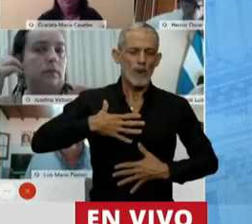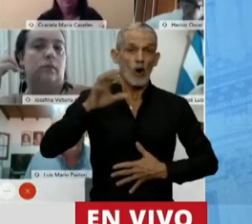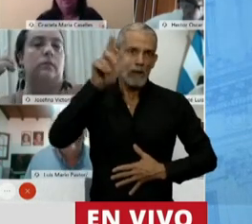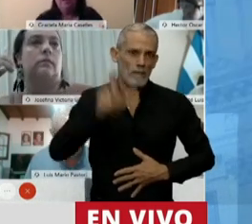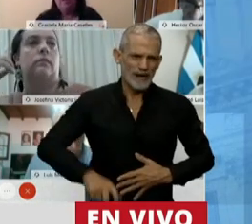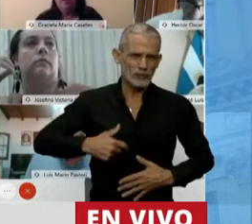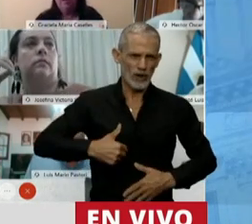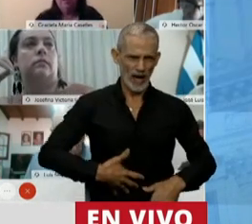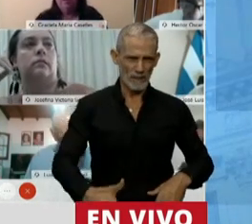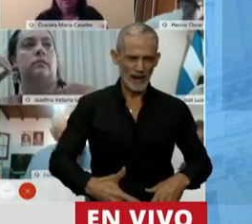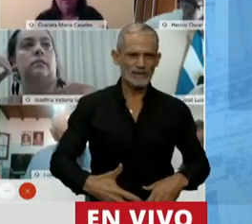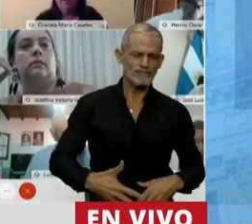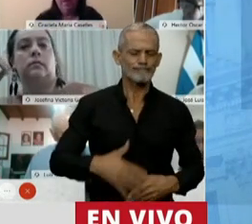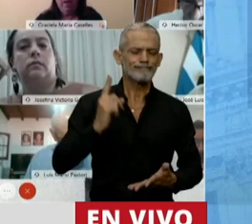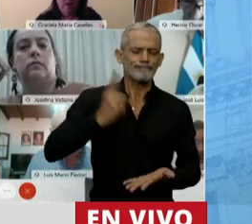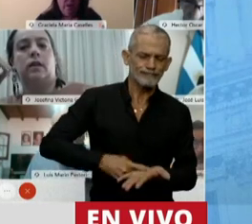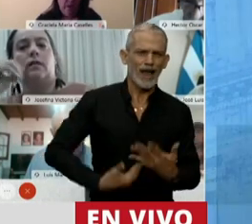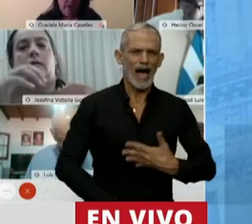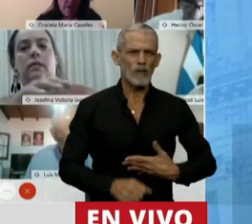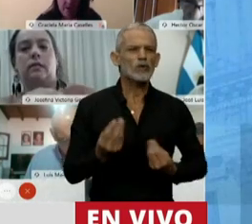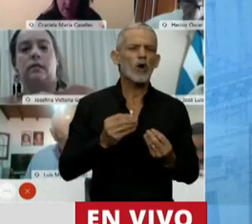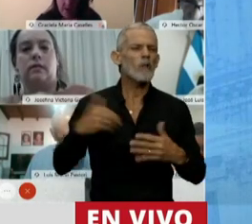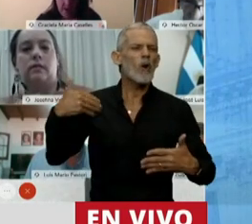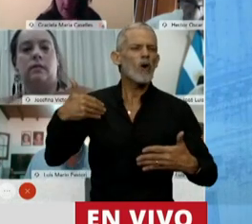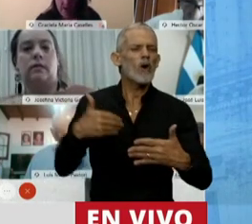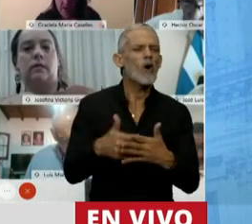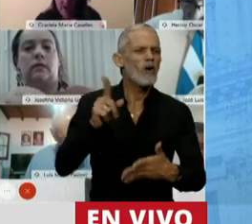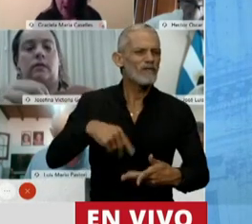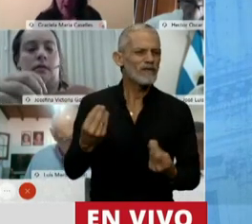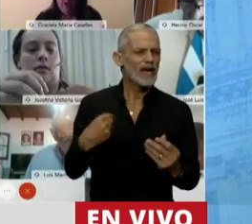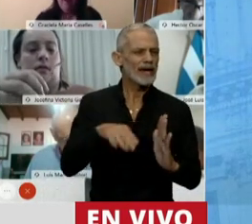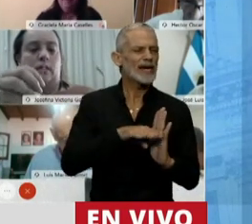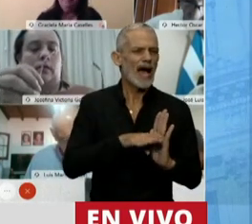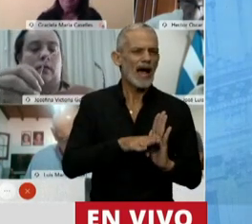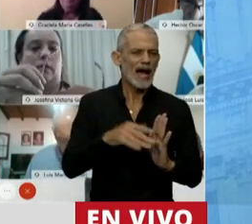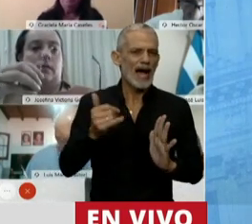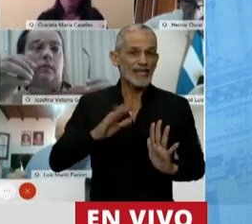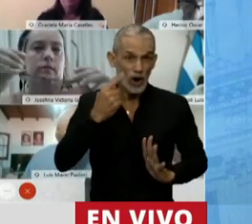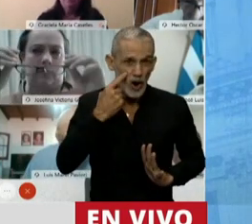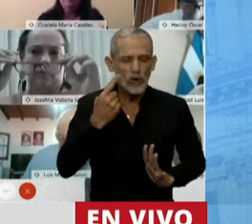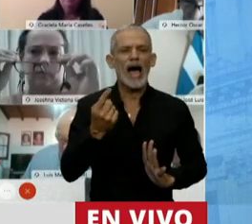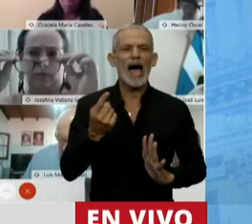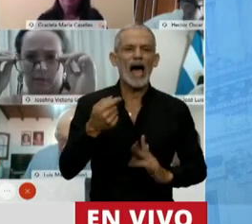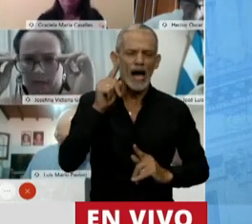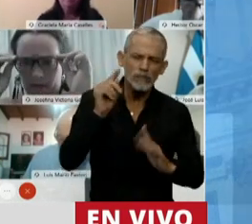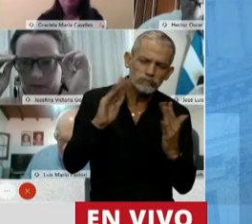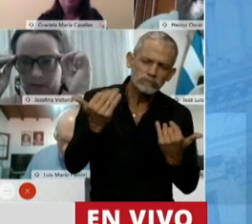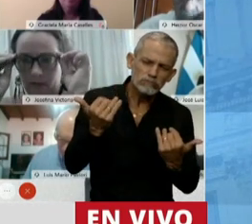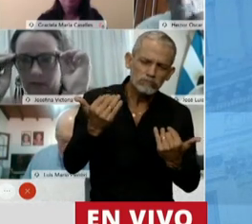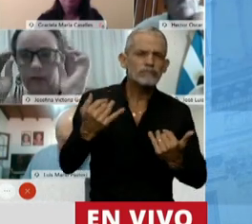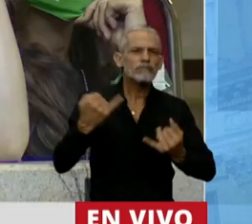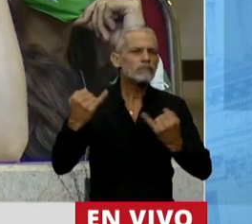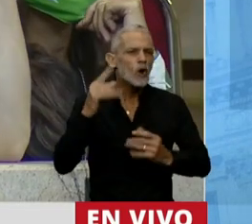con capacidad de gestar a tomar la decisión de abortar. Me parece que esto también implica poder escuchar y